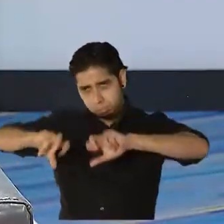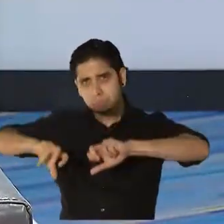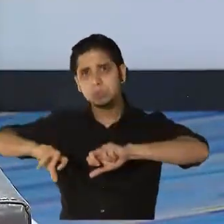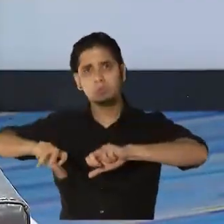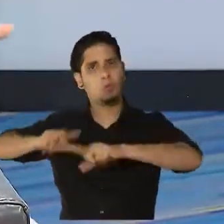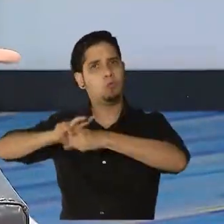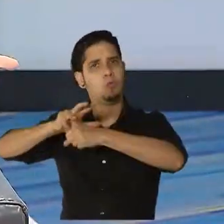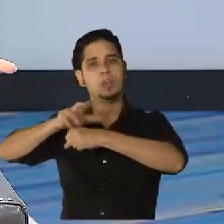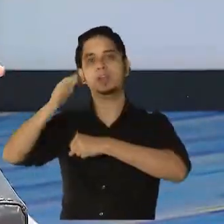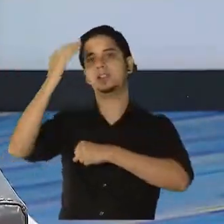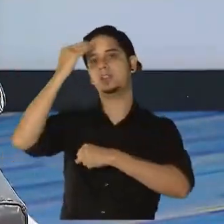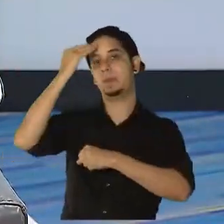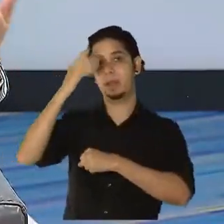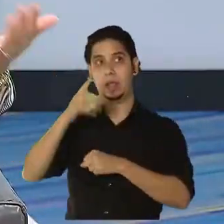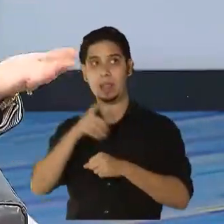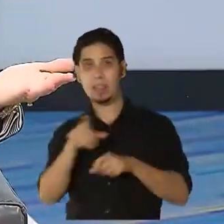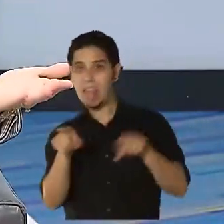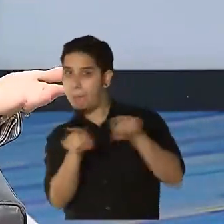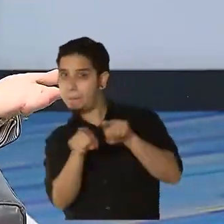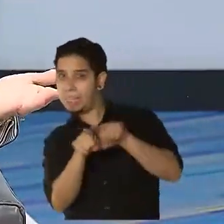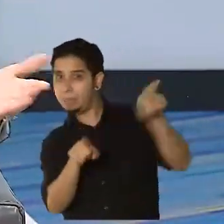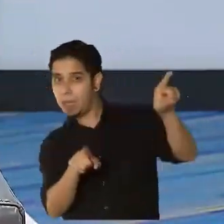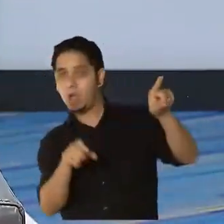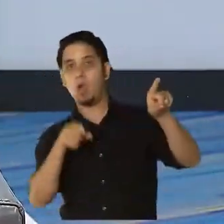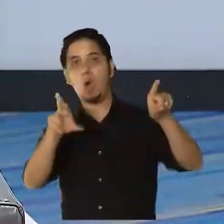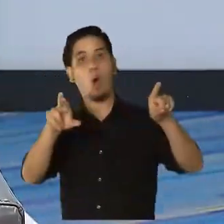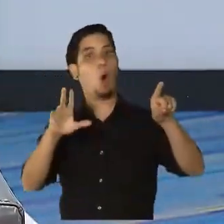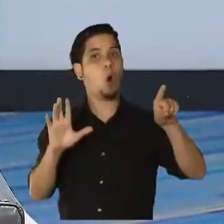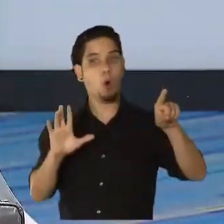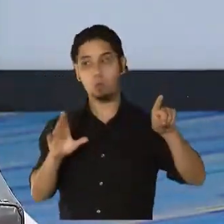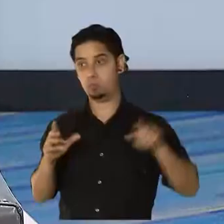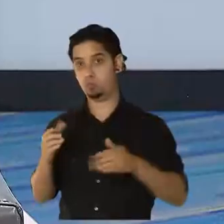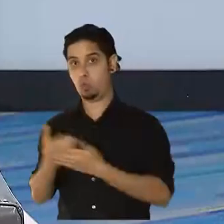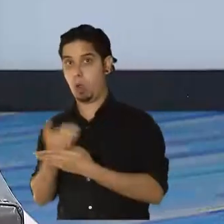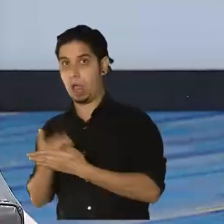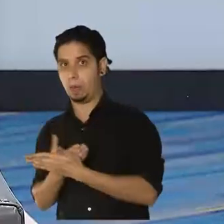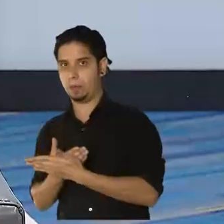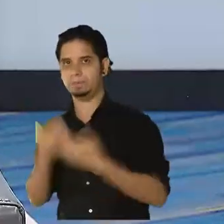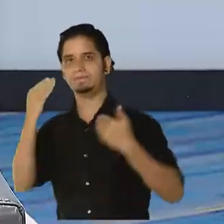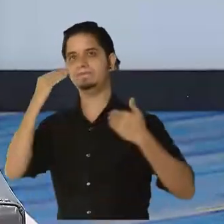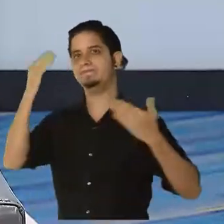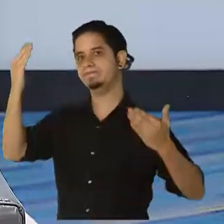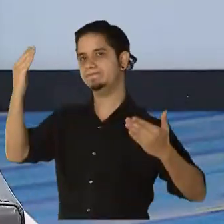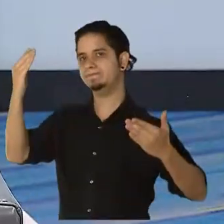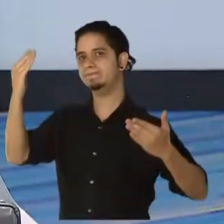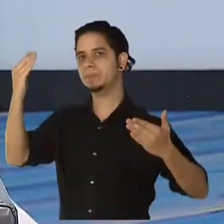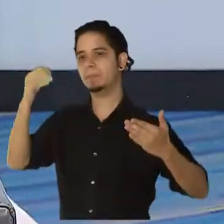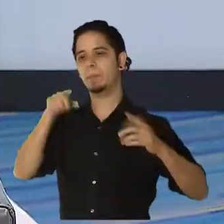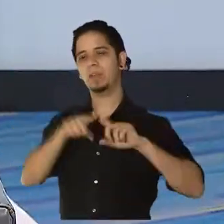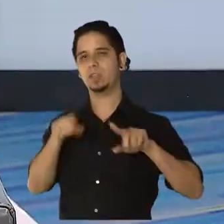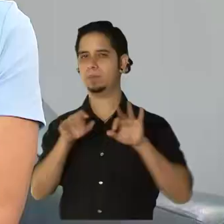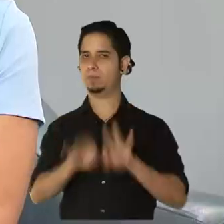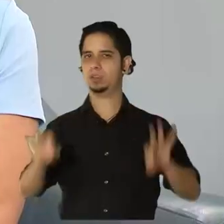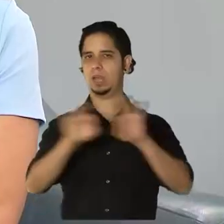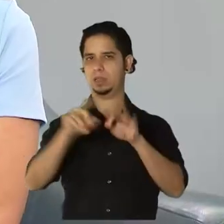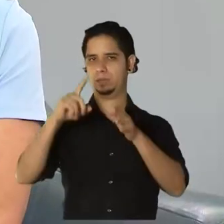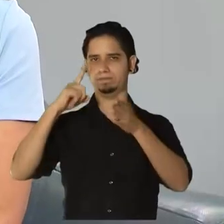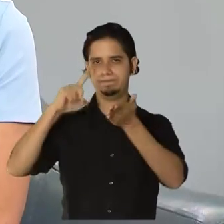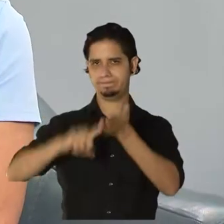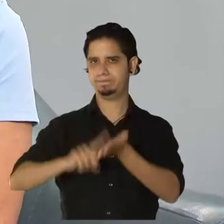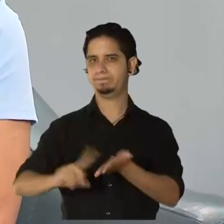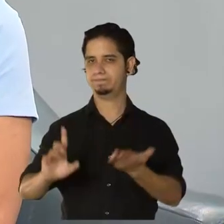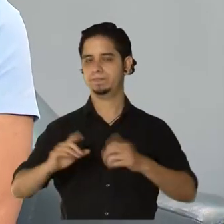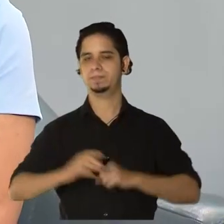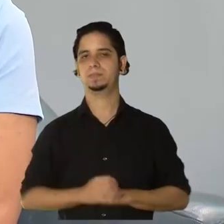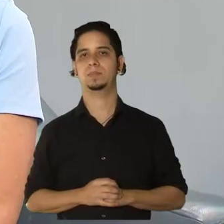determinar si es esa variante o más importante, si fuese otra. Así que eso es un dato muy importante. Claro, pero lo